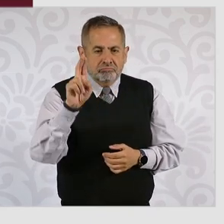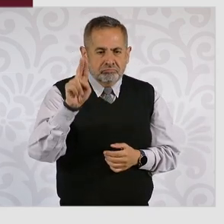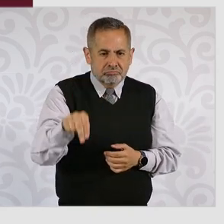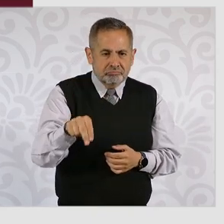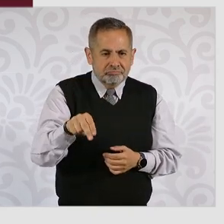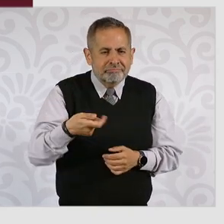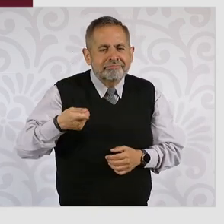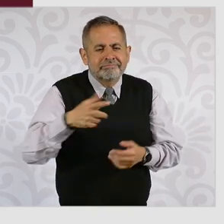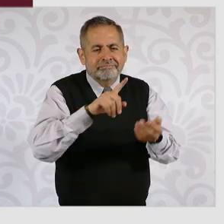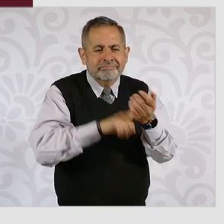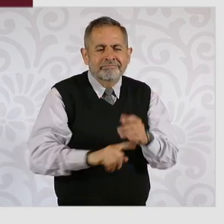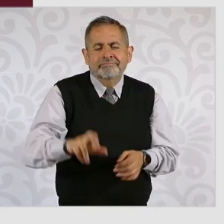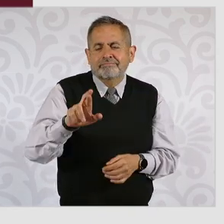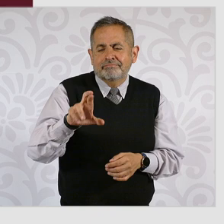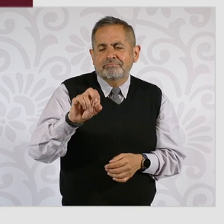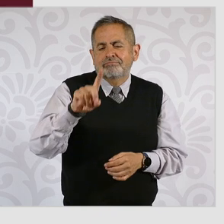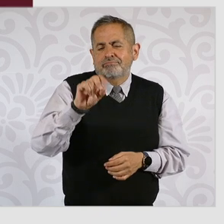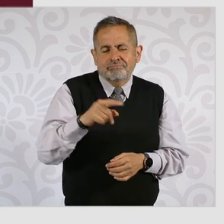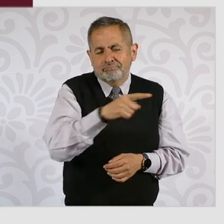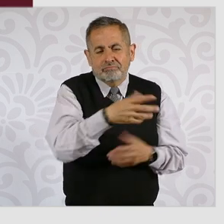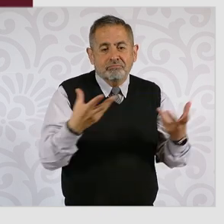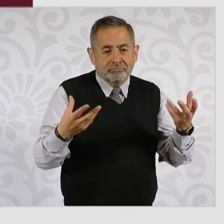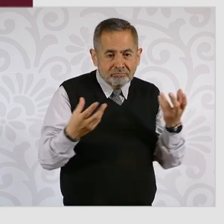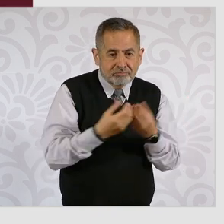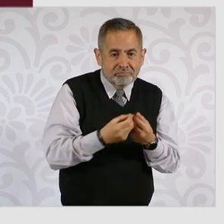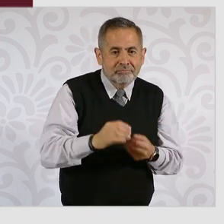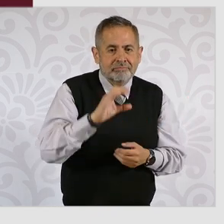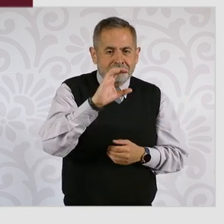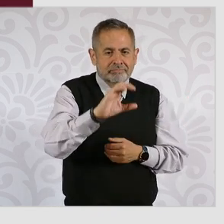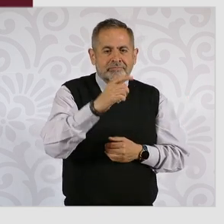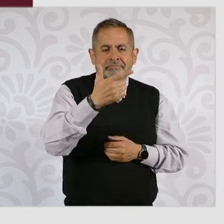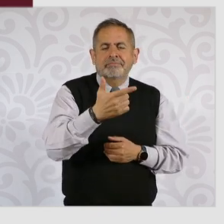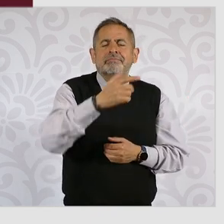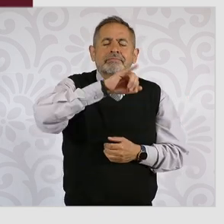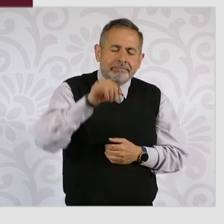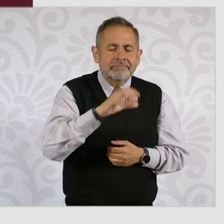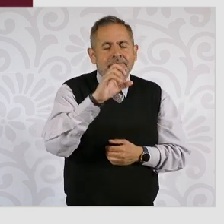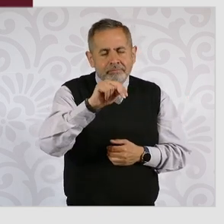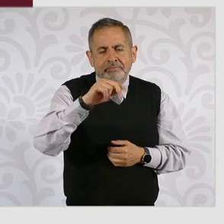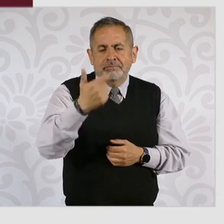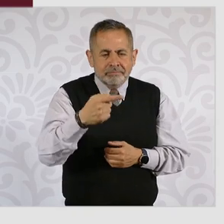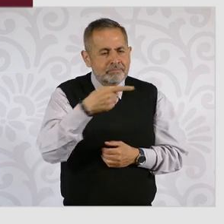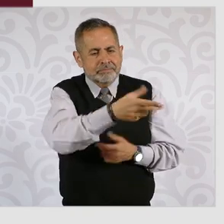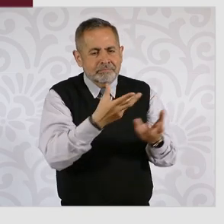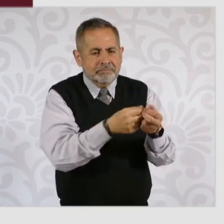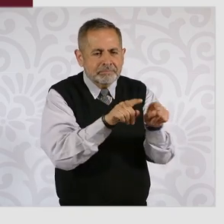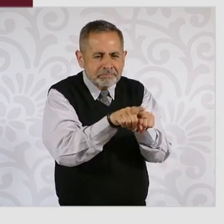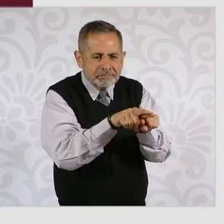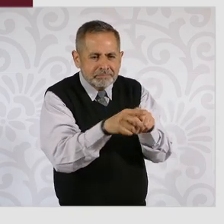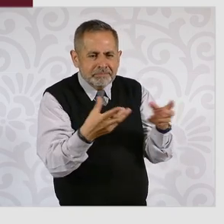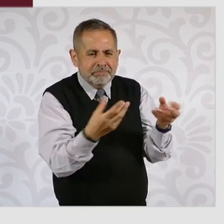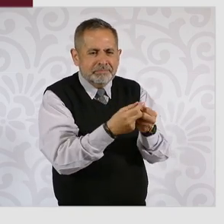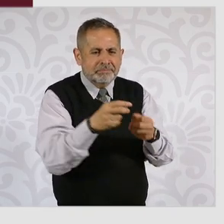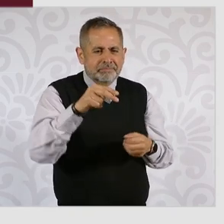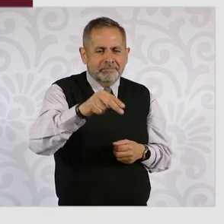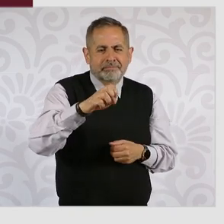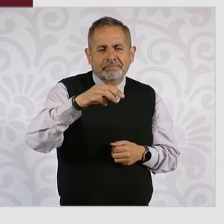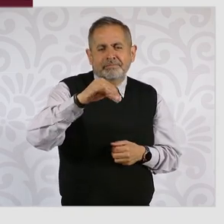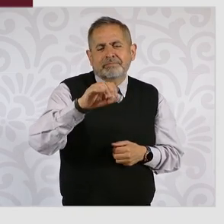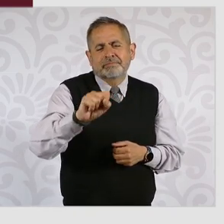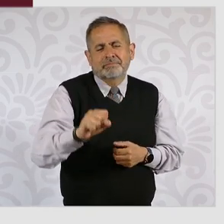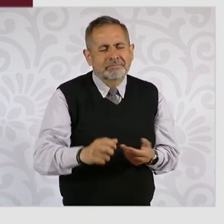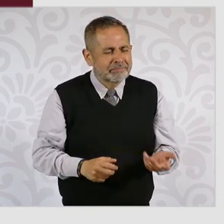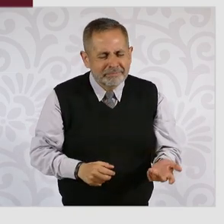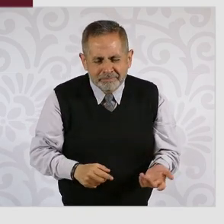integrante del cártel Salisco y hermano del líder del cártel Salisco, acusado de